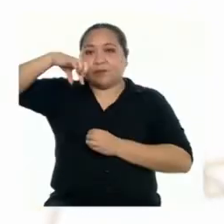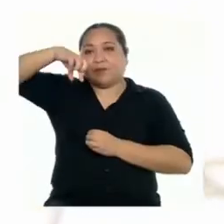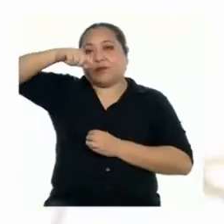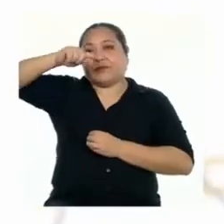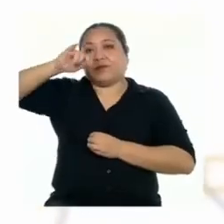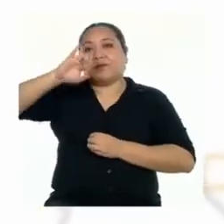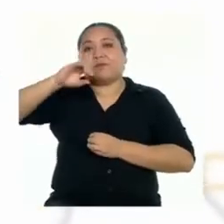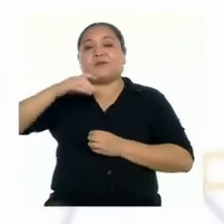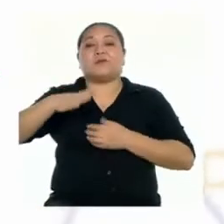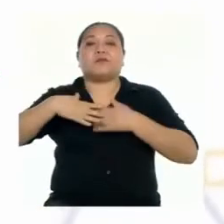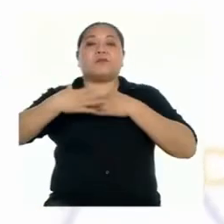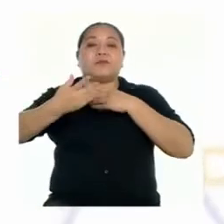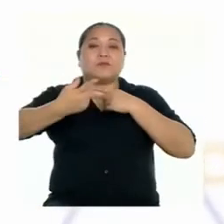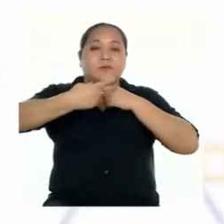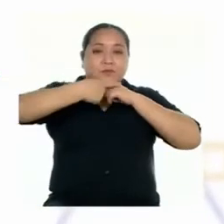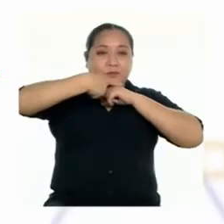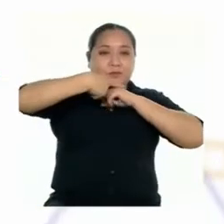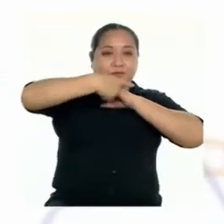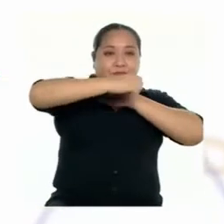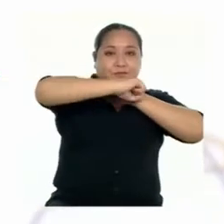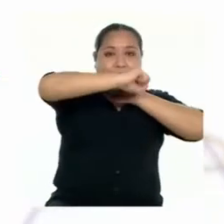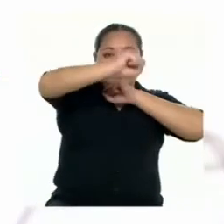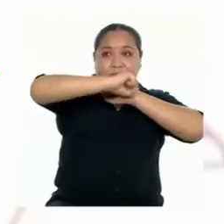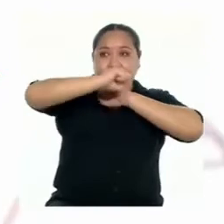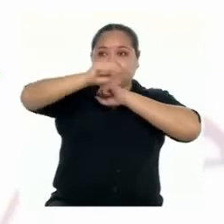difundiremos.